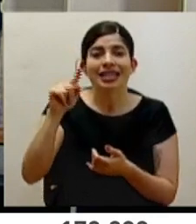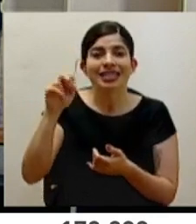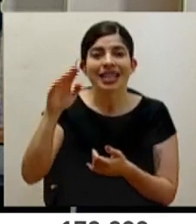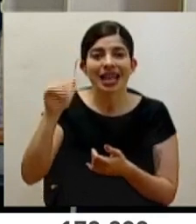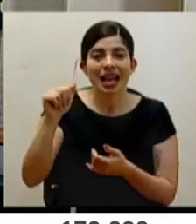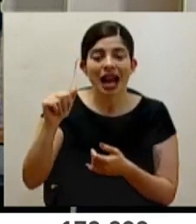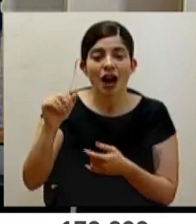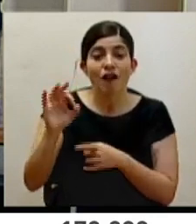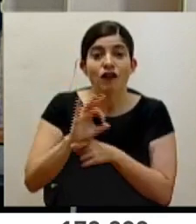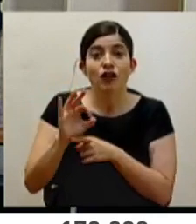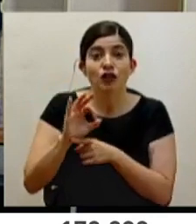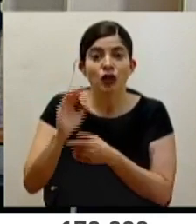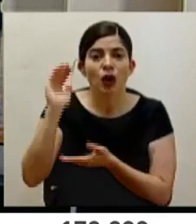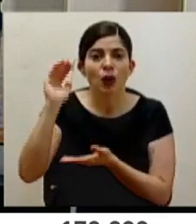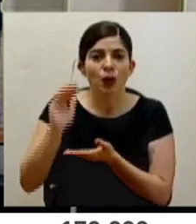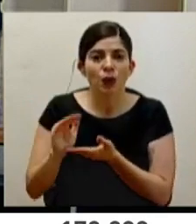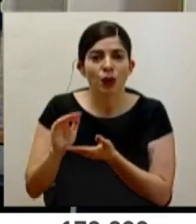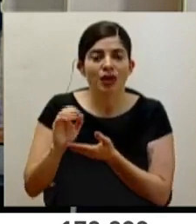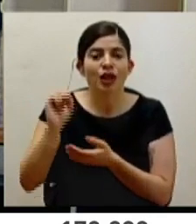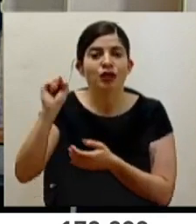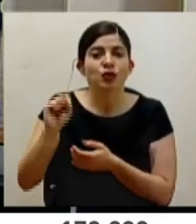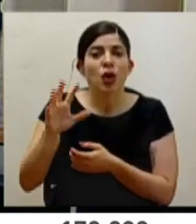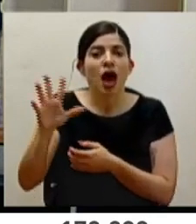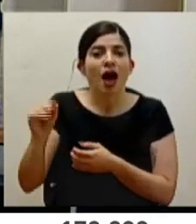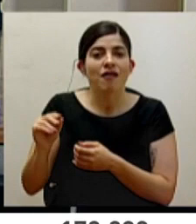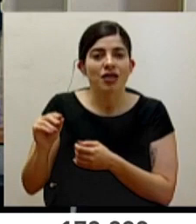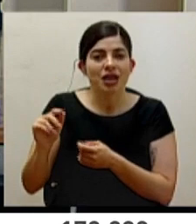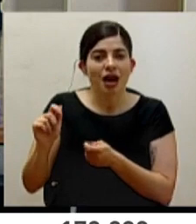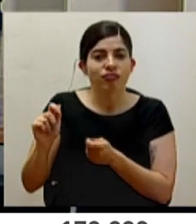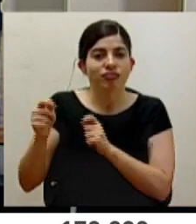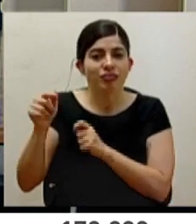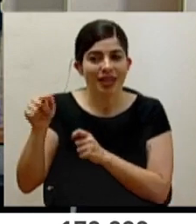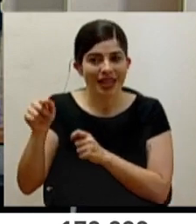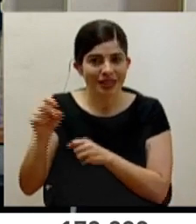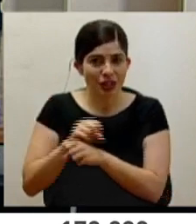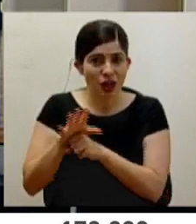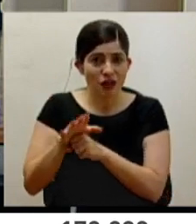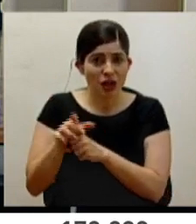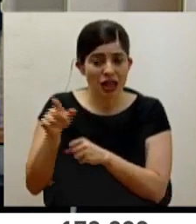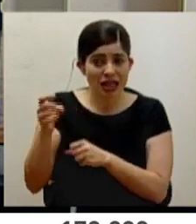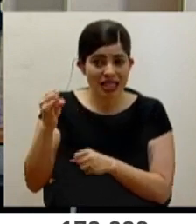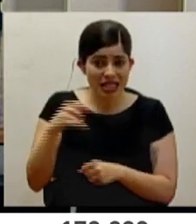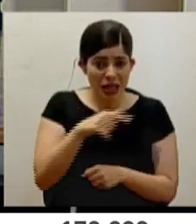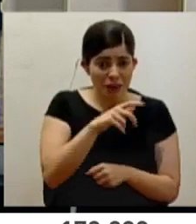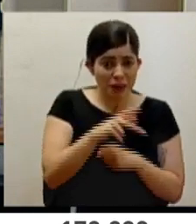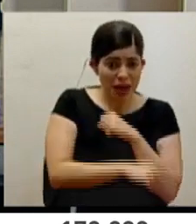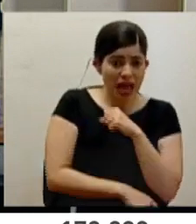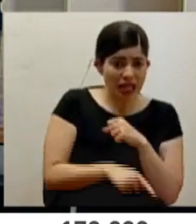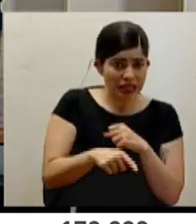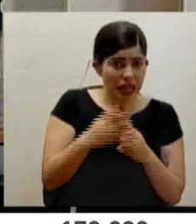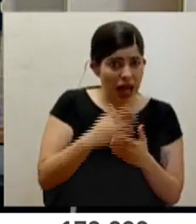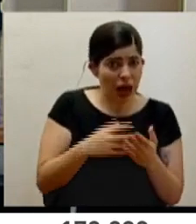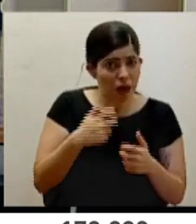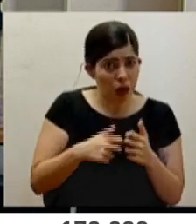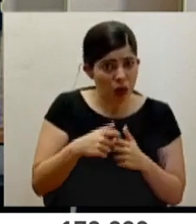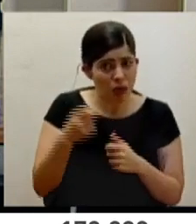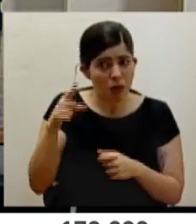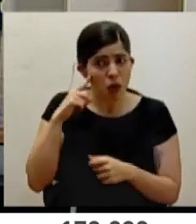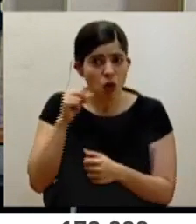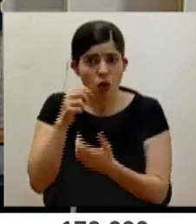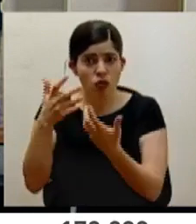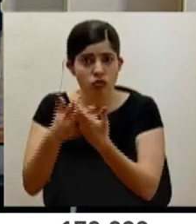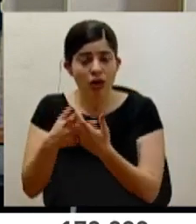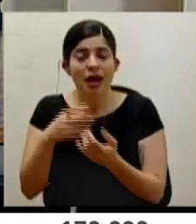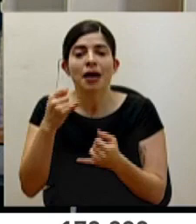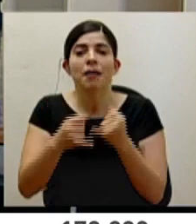a la cepa sudafricana? ¿Habría algún problema con la vacunación en nuestro país? Y para finalizar, nos consulta